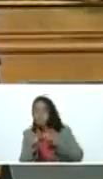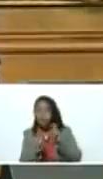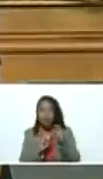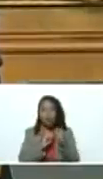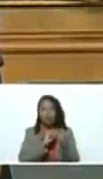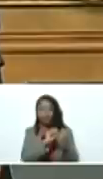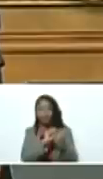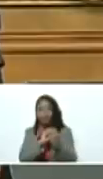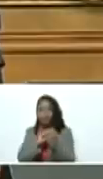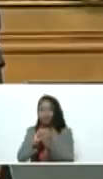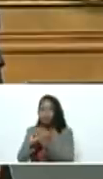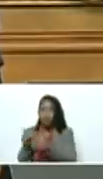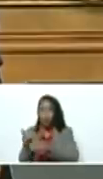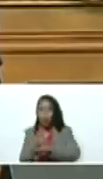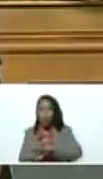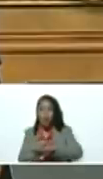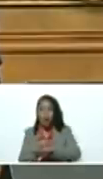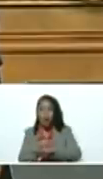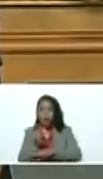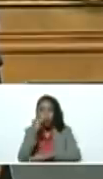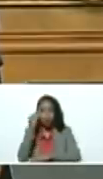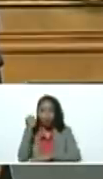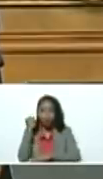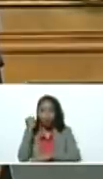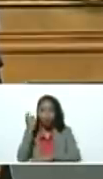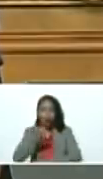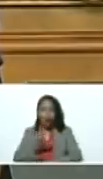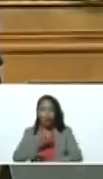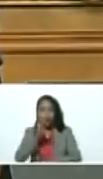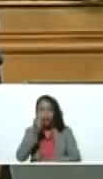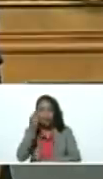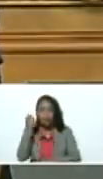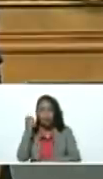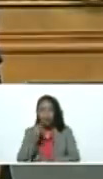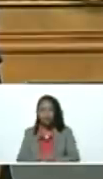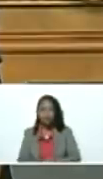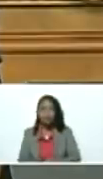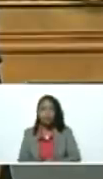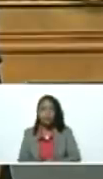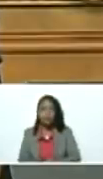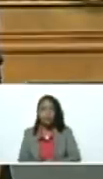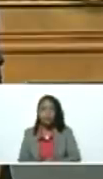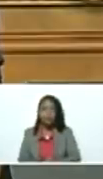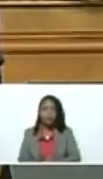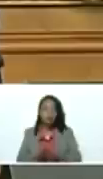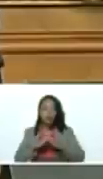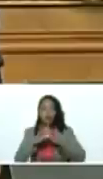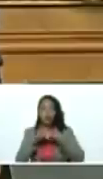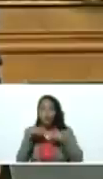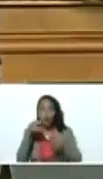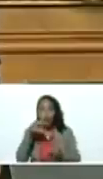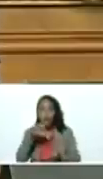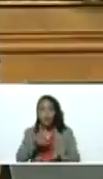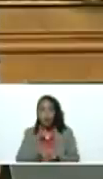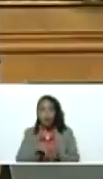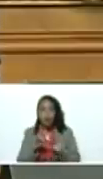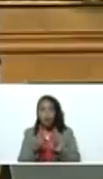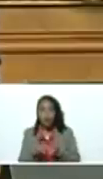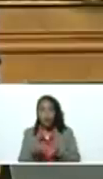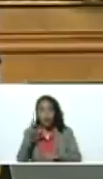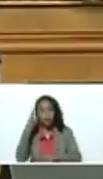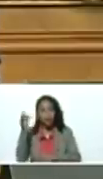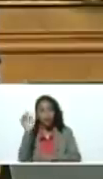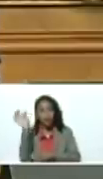gobernadores con gobernadoras con alcaldes y alcaldesas en todos los estados la secretaría del